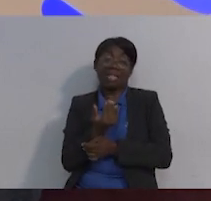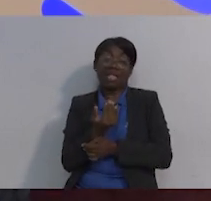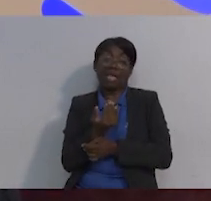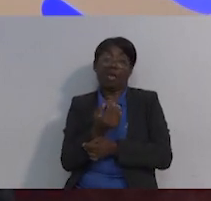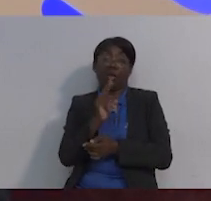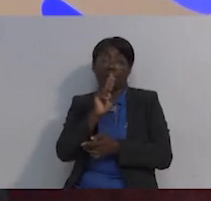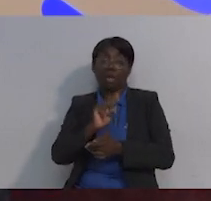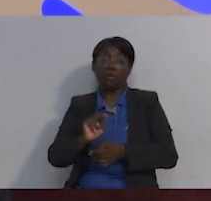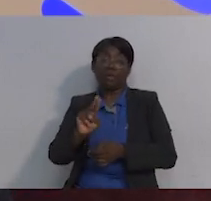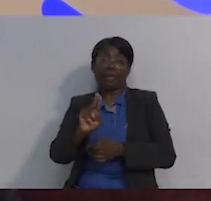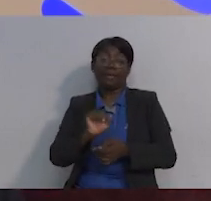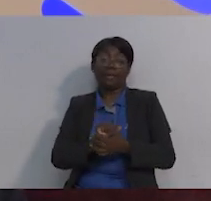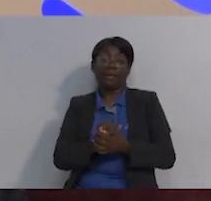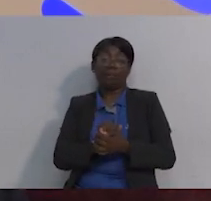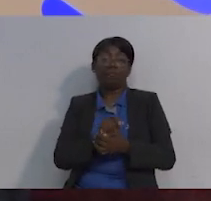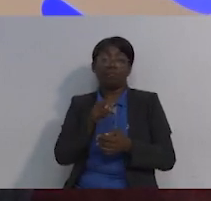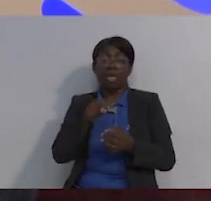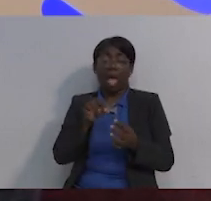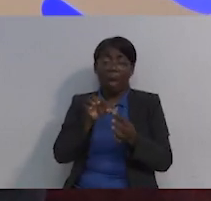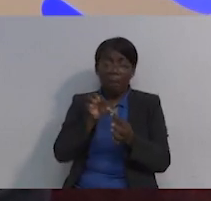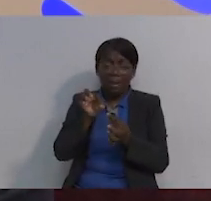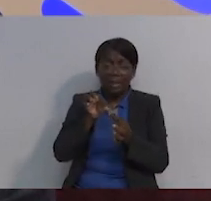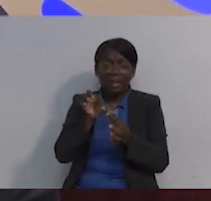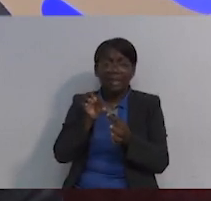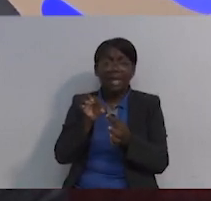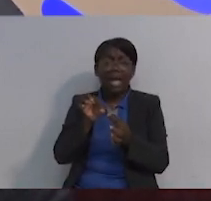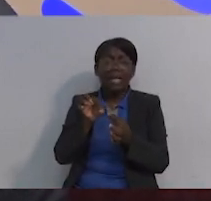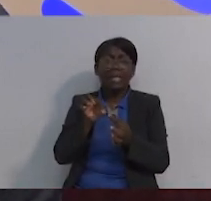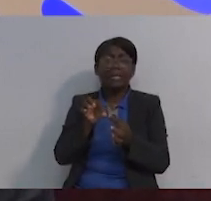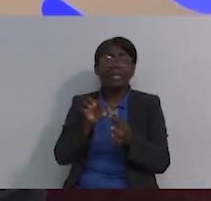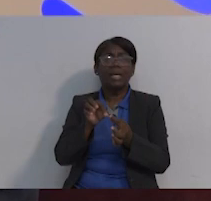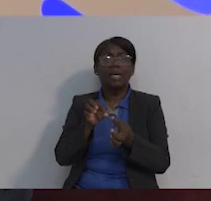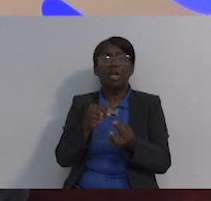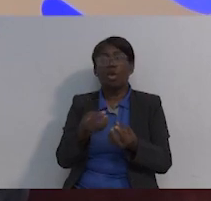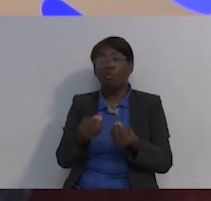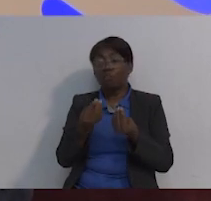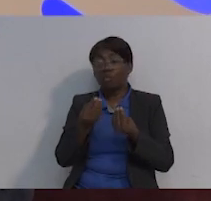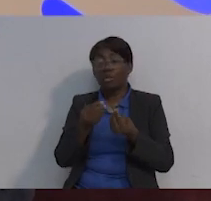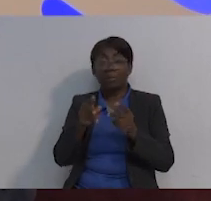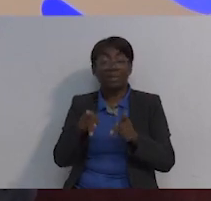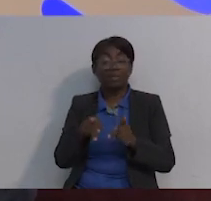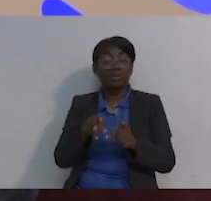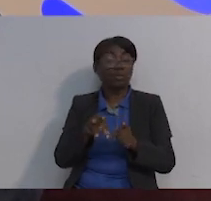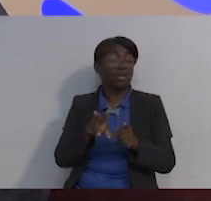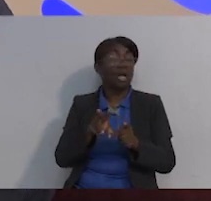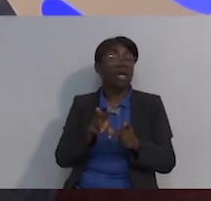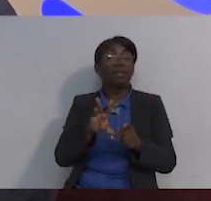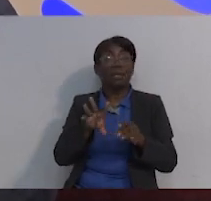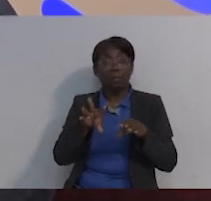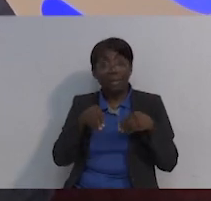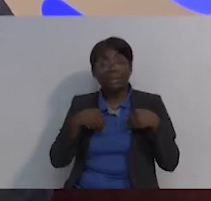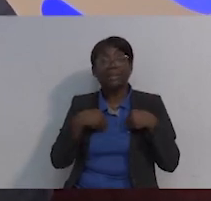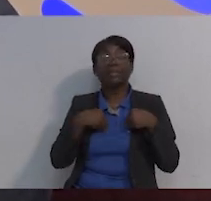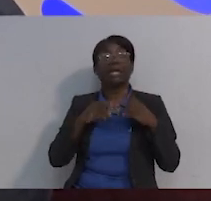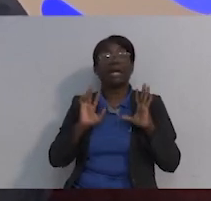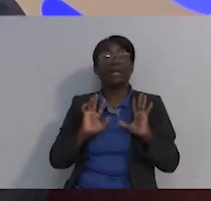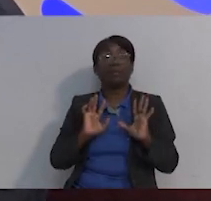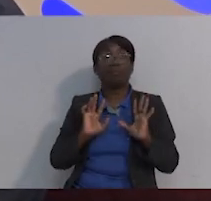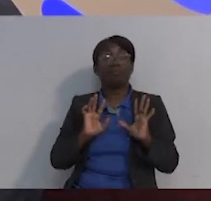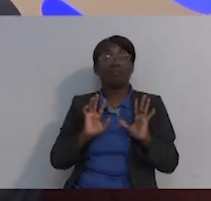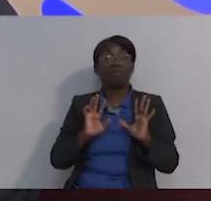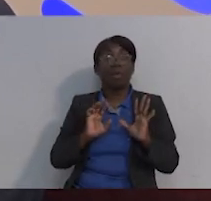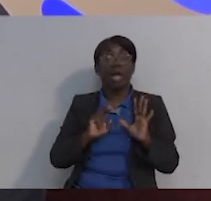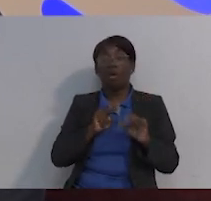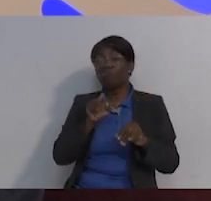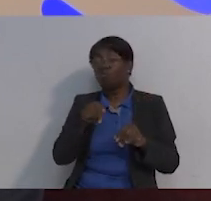reaccionar a ello. De hecho, el estándar hoy por hoy, si vas a un tratamiento de quimioterapia prolongada por cáncer de mamá, es que te